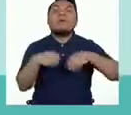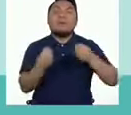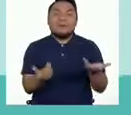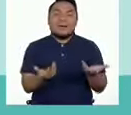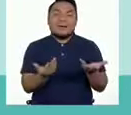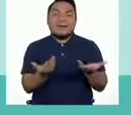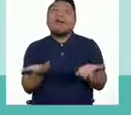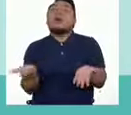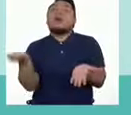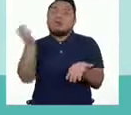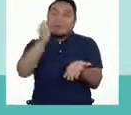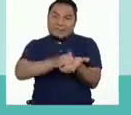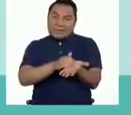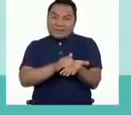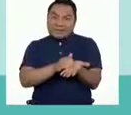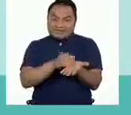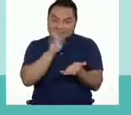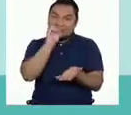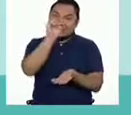¡Repasemos!